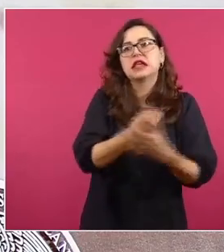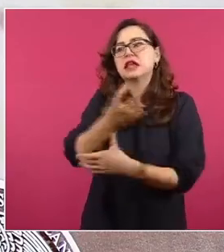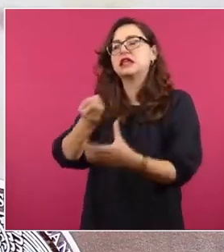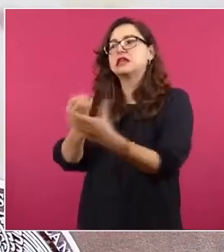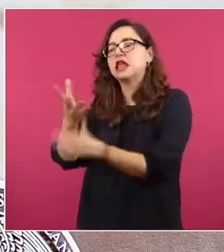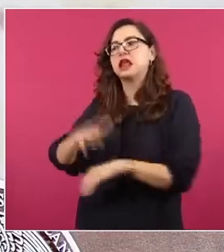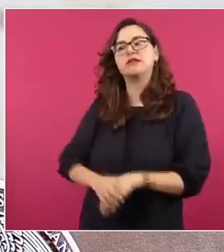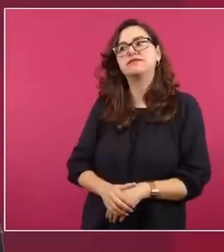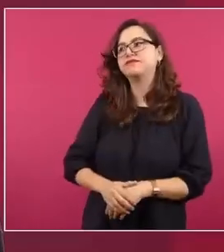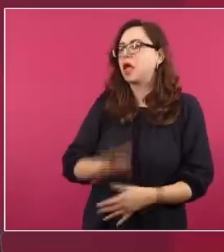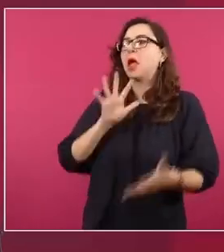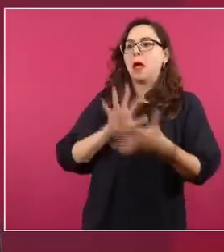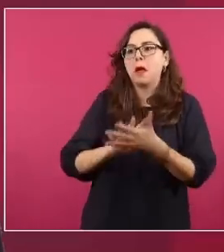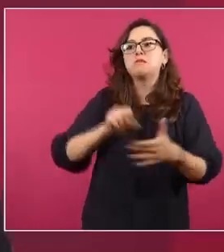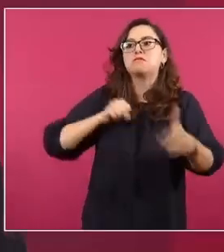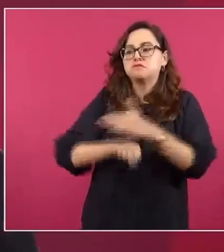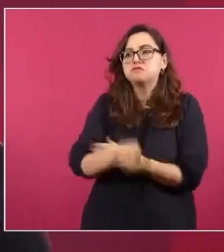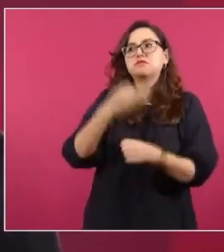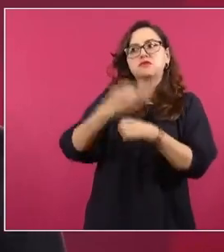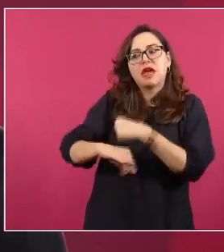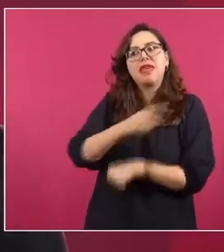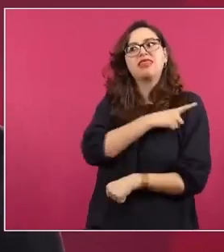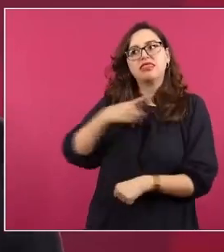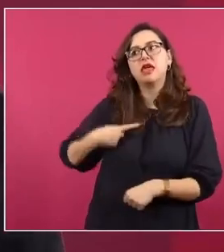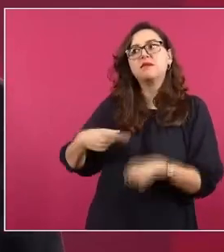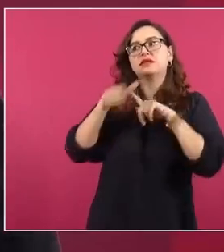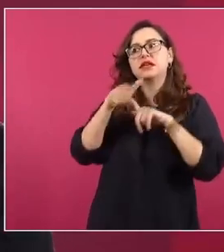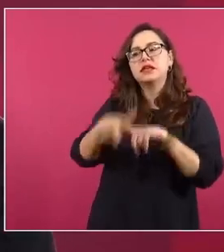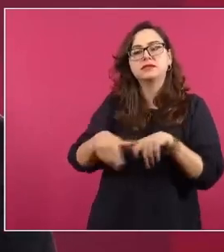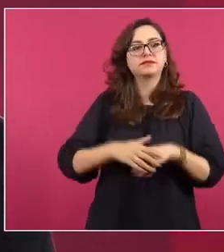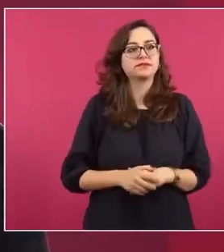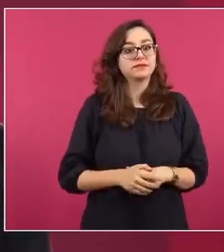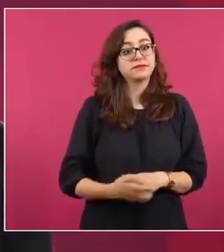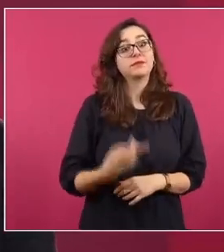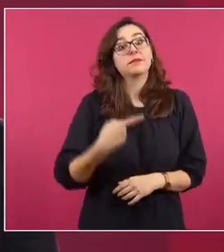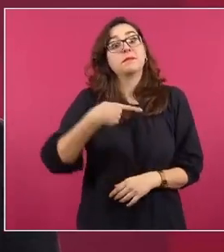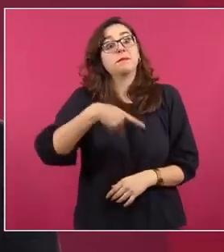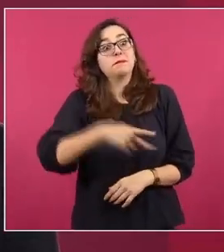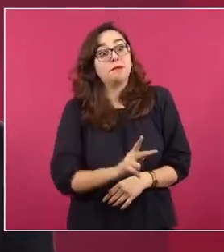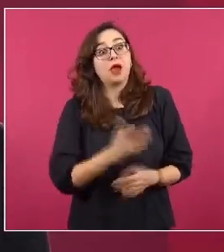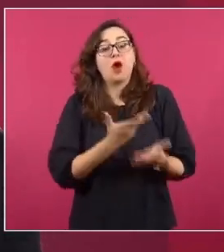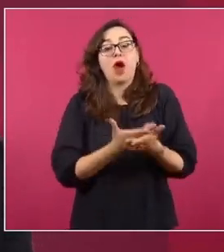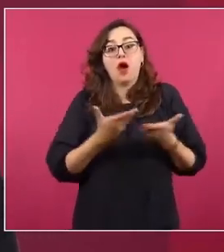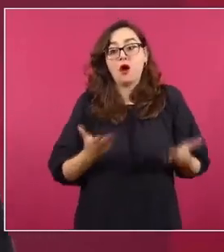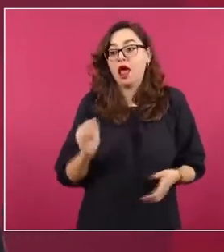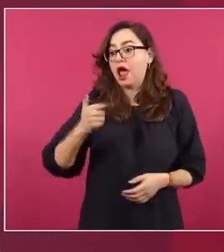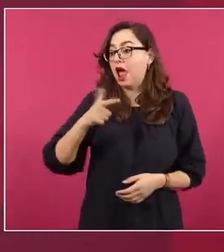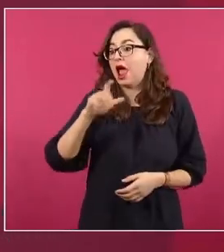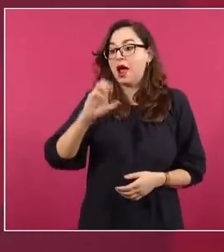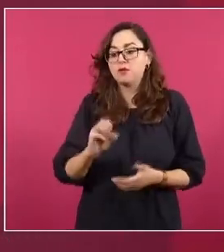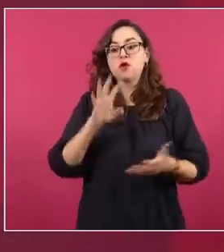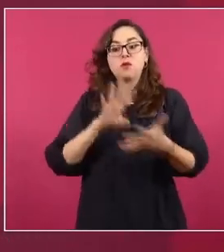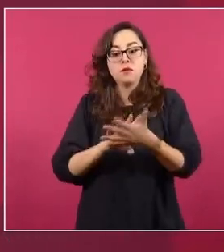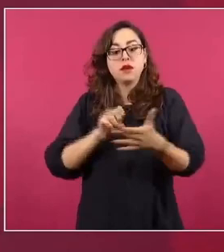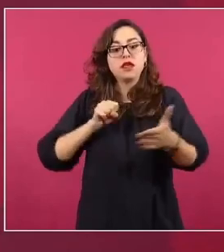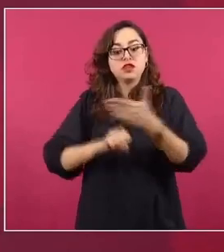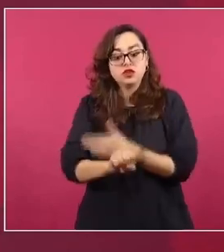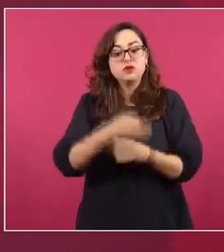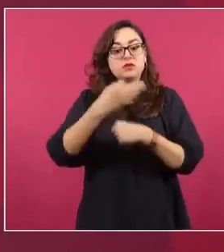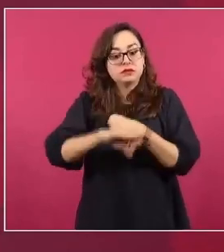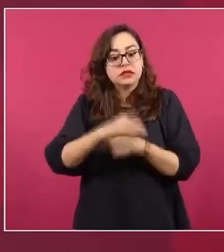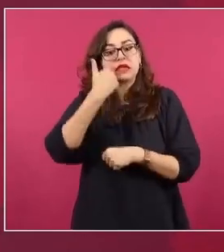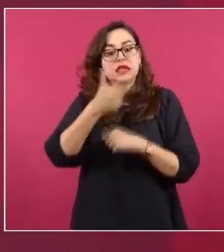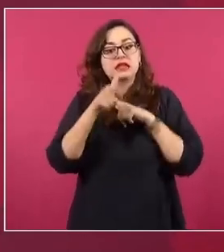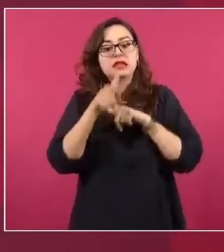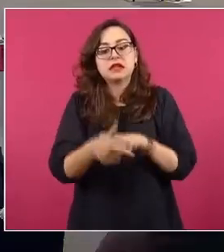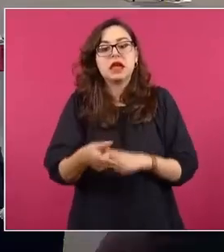López es un inhumano que encarcela inocentes, no a la prisión preventiva. El chiste es llevar la